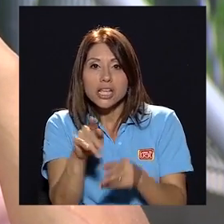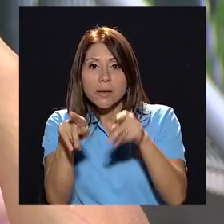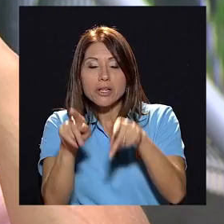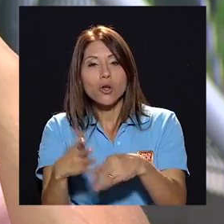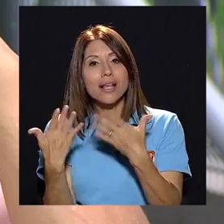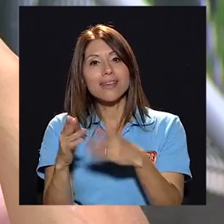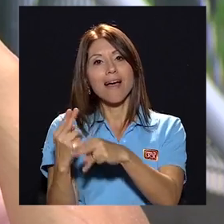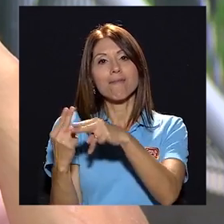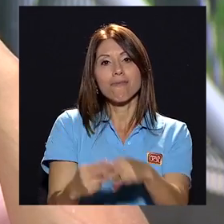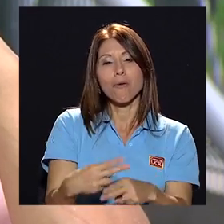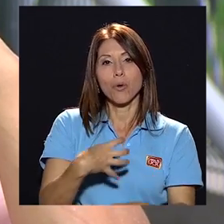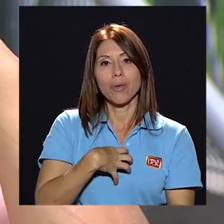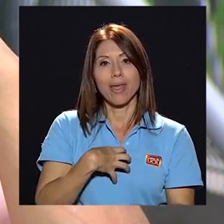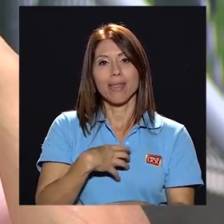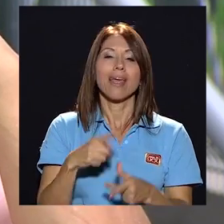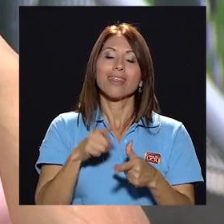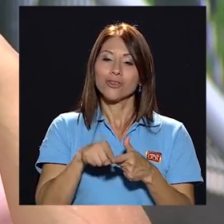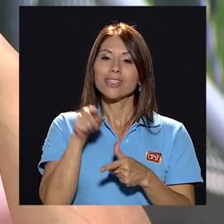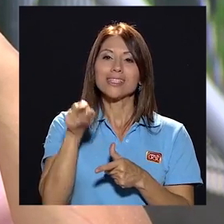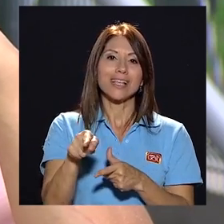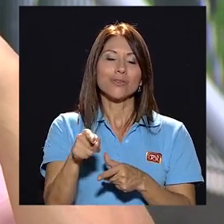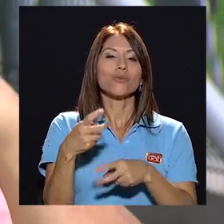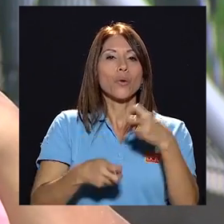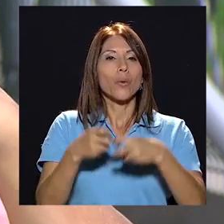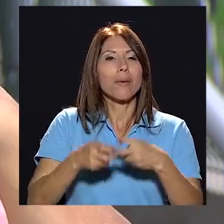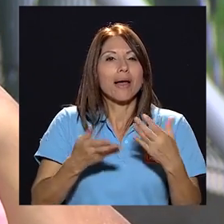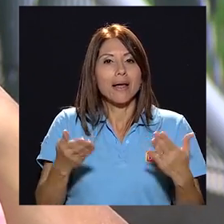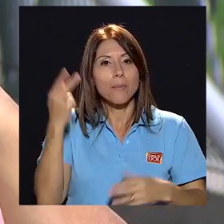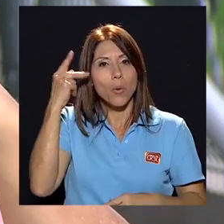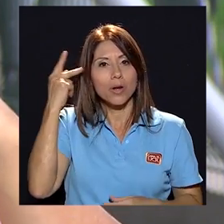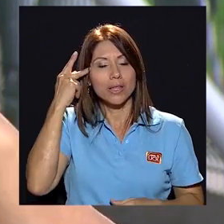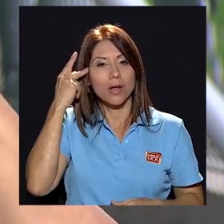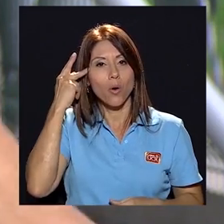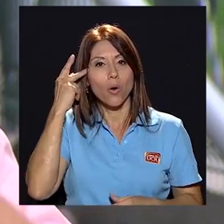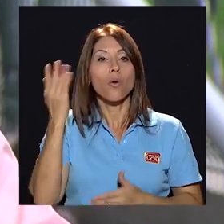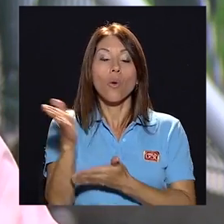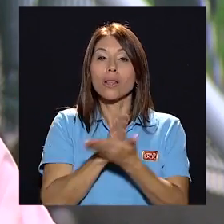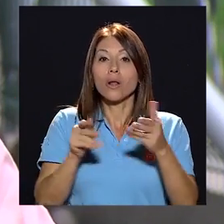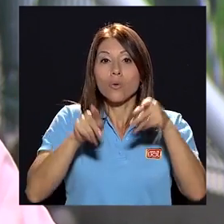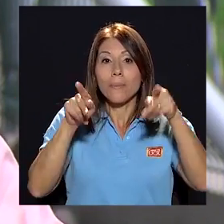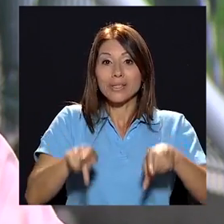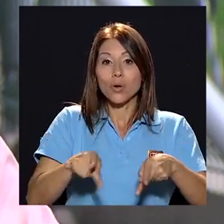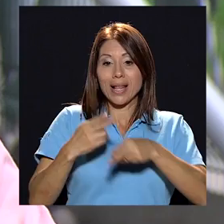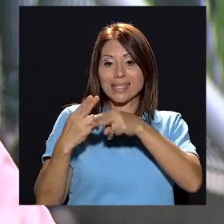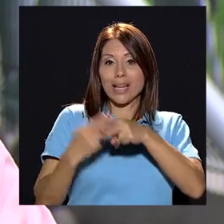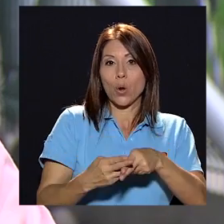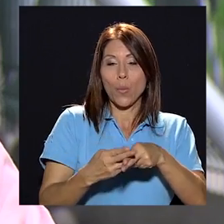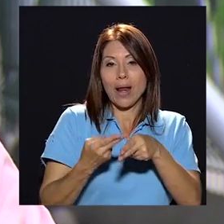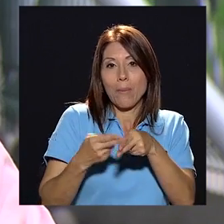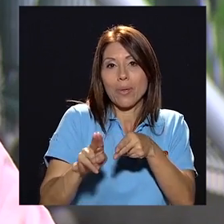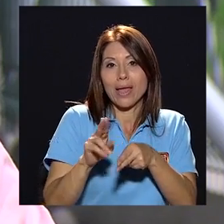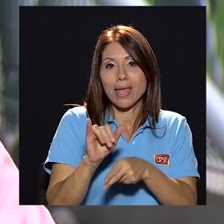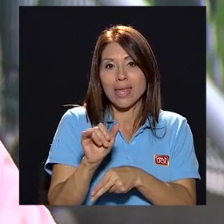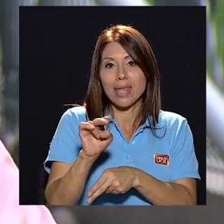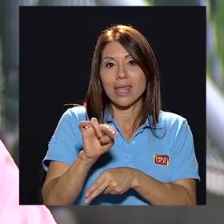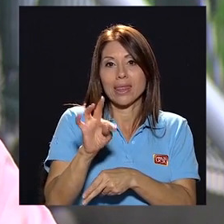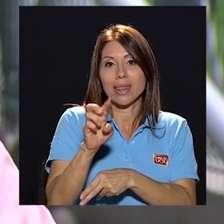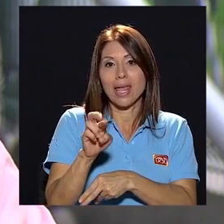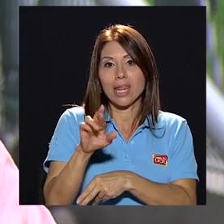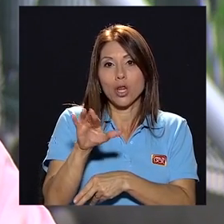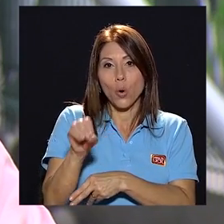propiedad. Entonces, más que un problema presupuestario es un problema político. Es decir, cuando alguien está interino en esta universidad